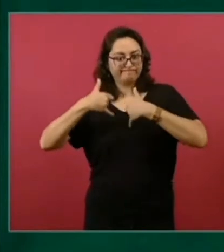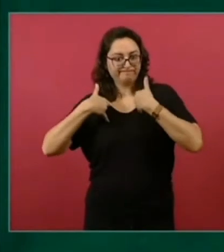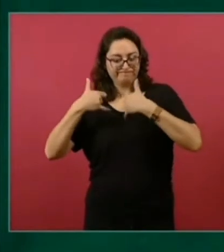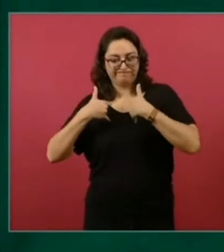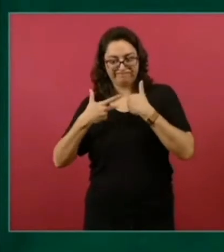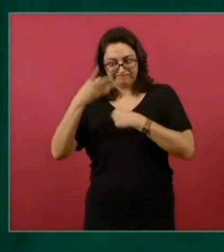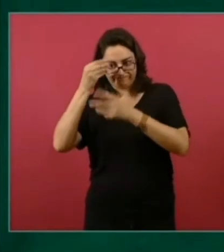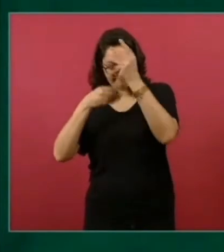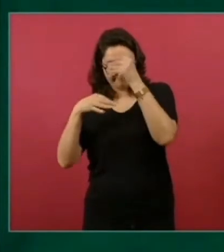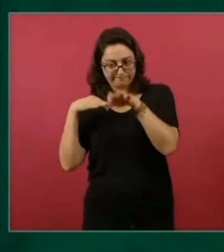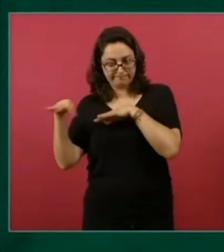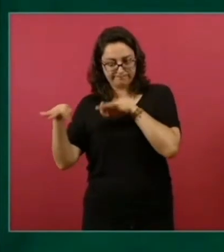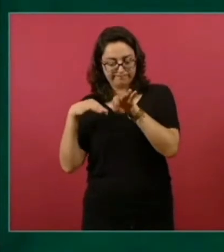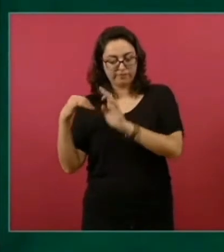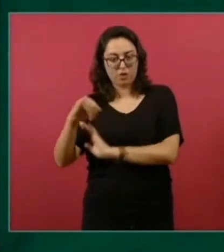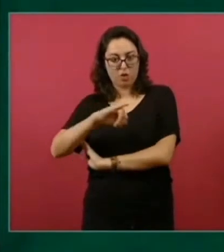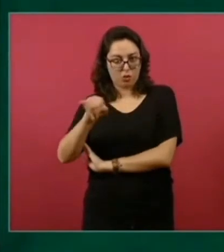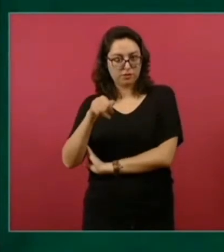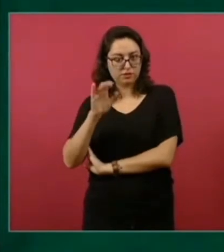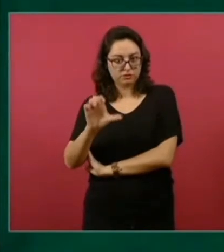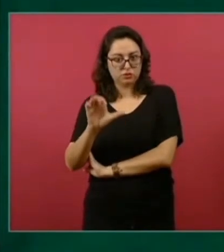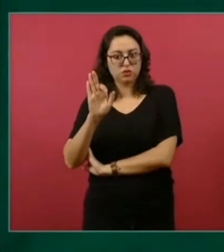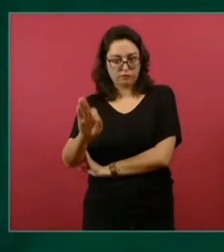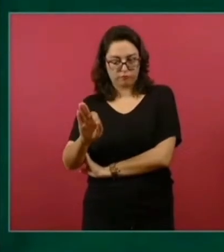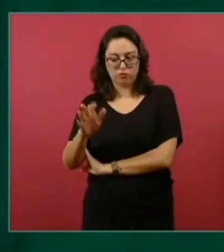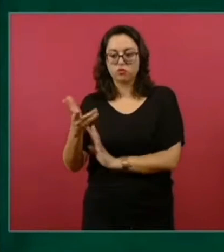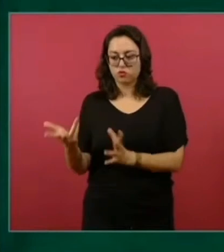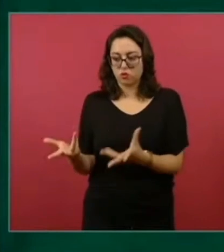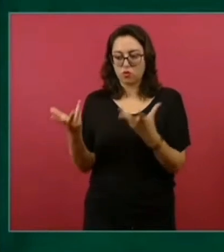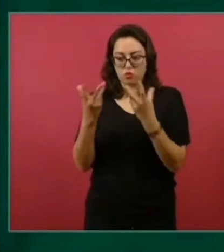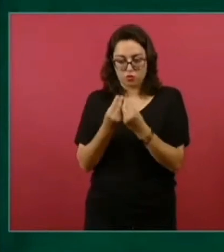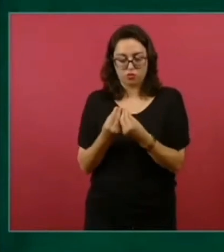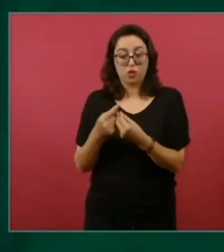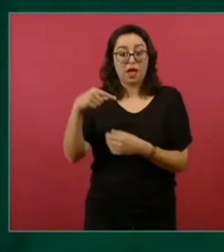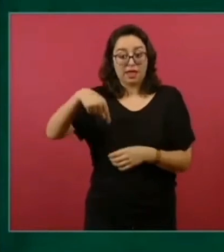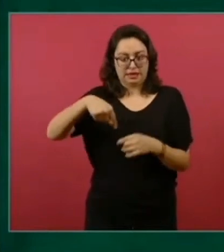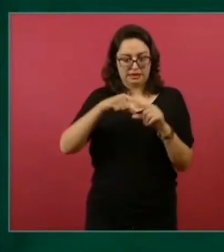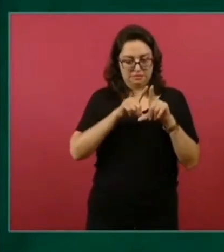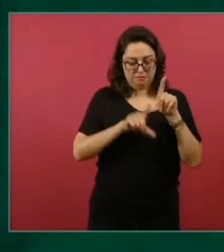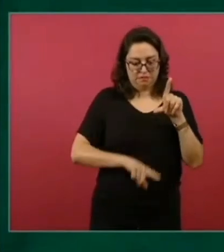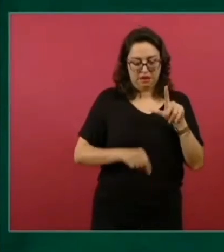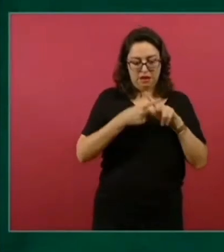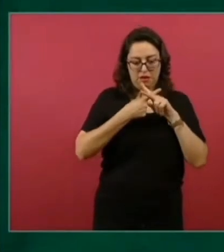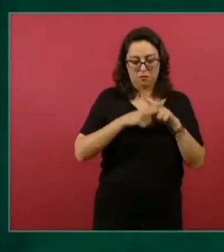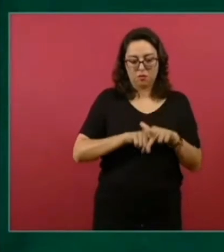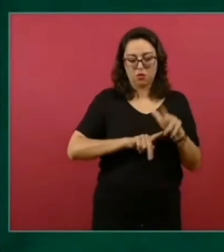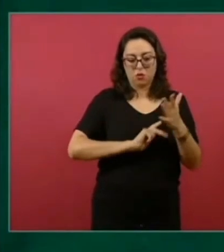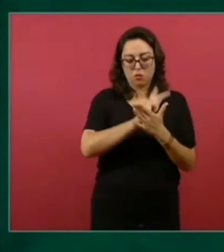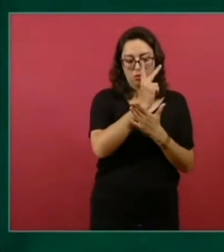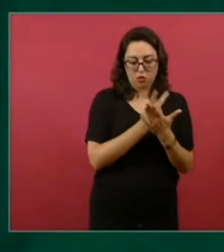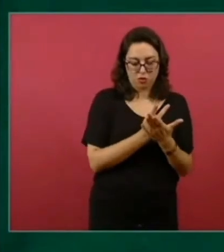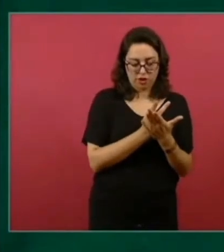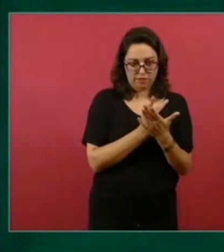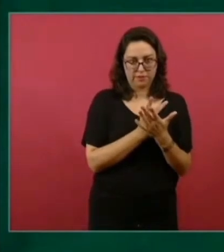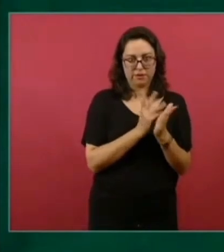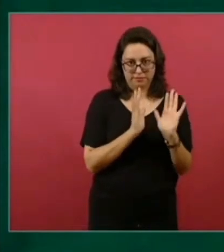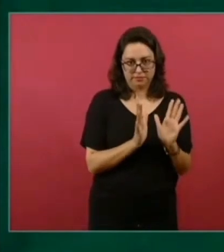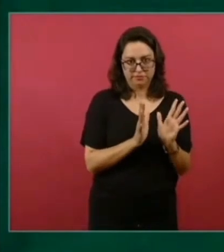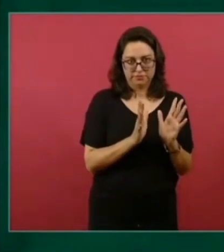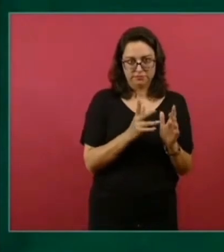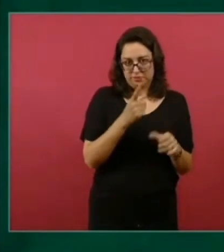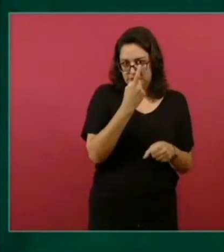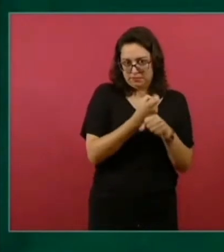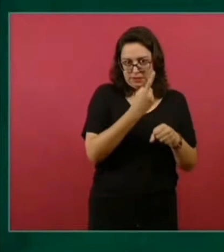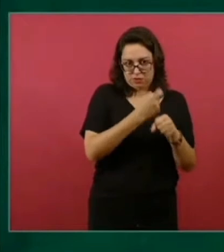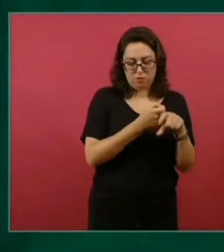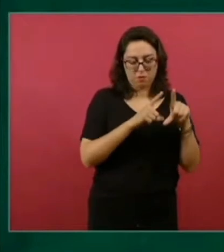que nosotros tenemos a raíz de estos programas sociales lo estamos trasladando, tomando en cuenta la normatividad local de cada país y la realidad de